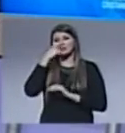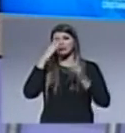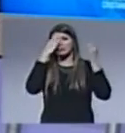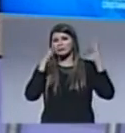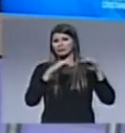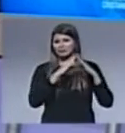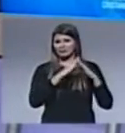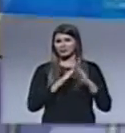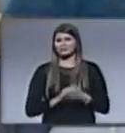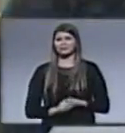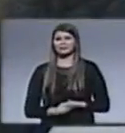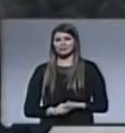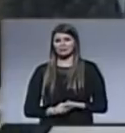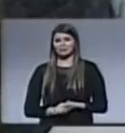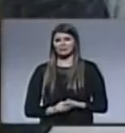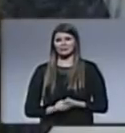Casa TV.